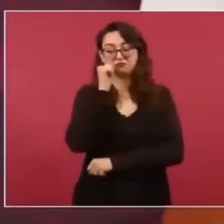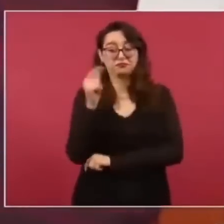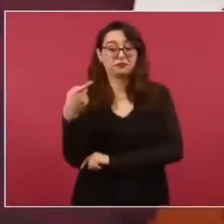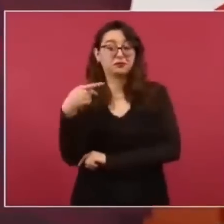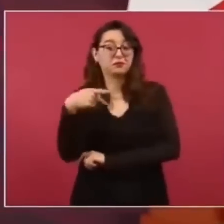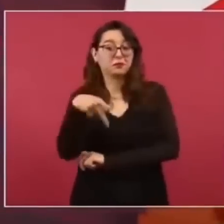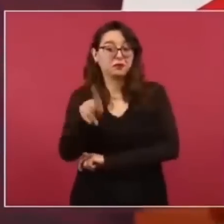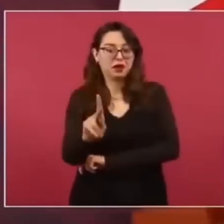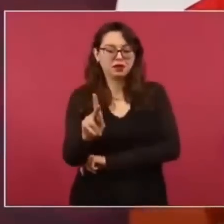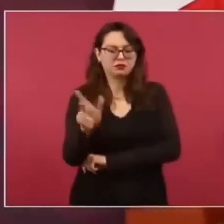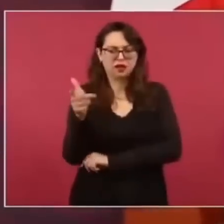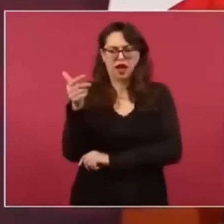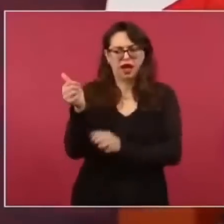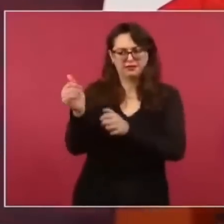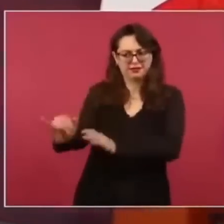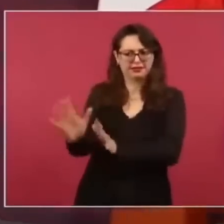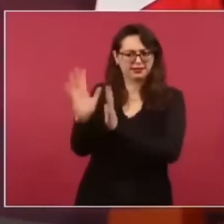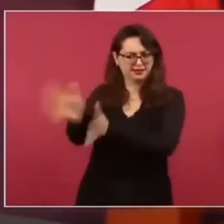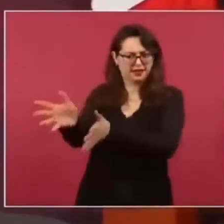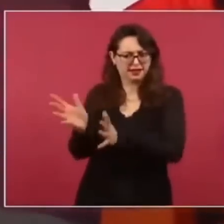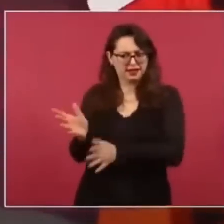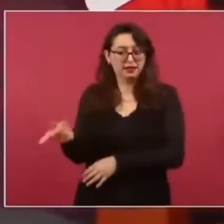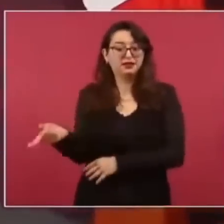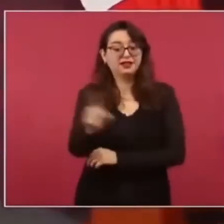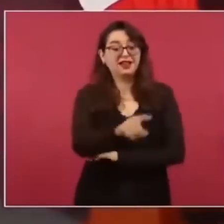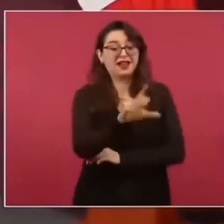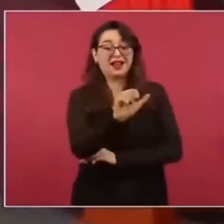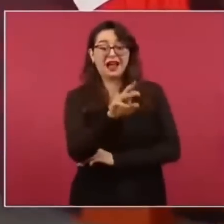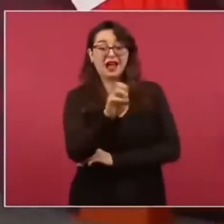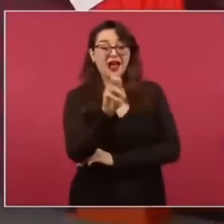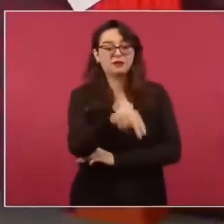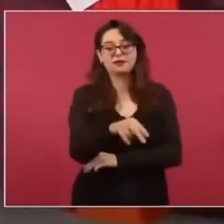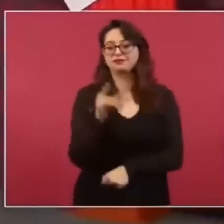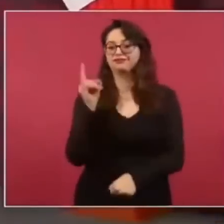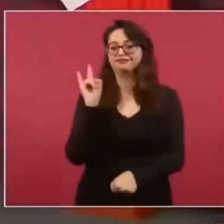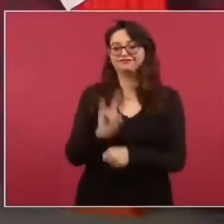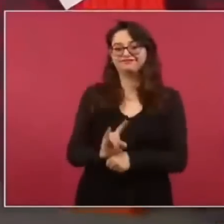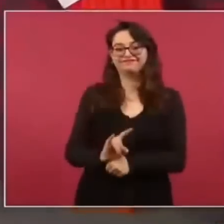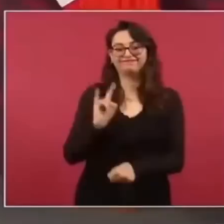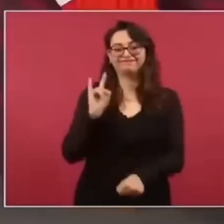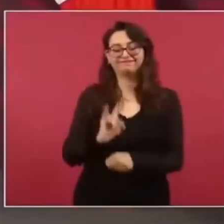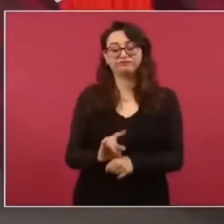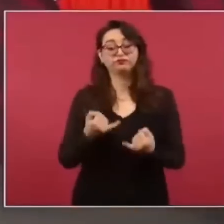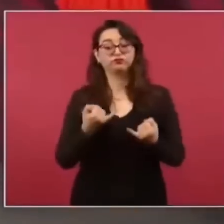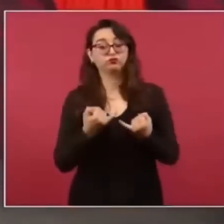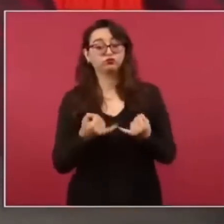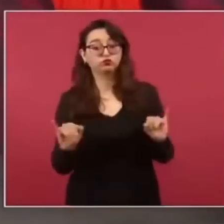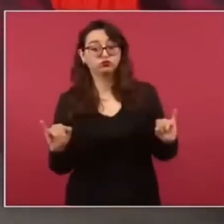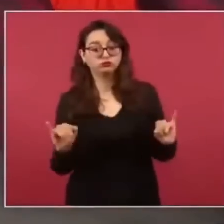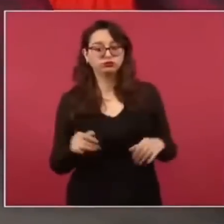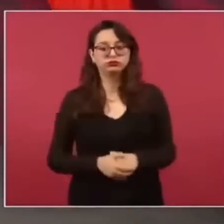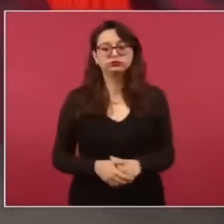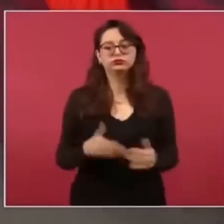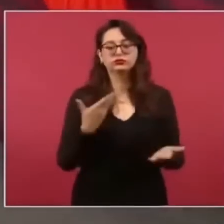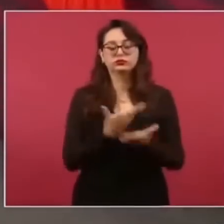que también nunca, en algún tiempo a lo mejor,